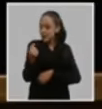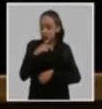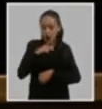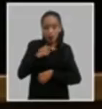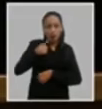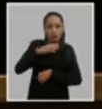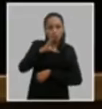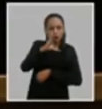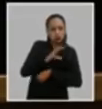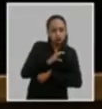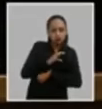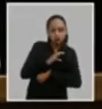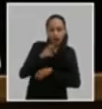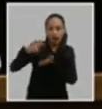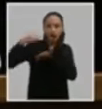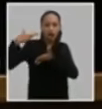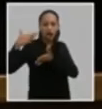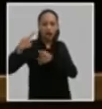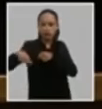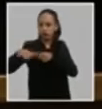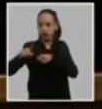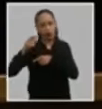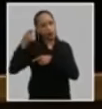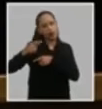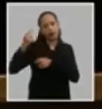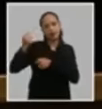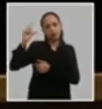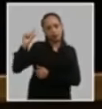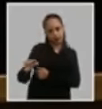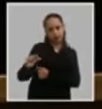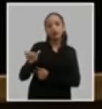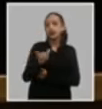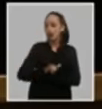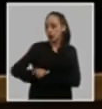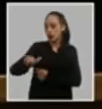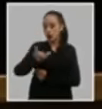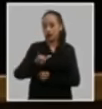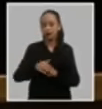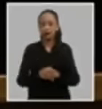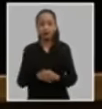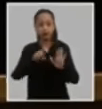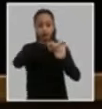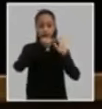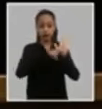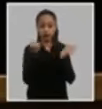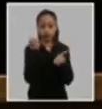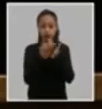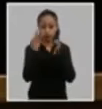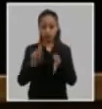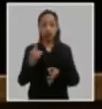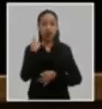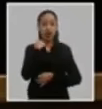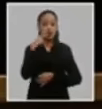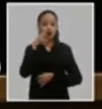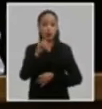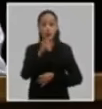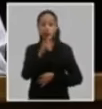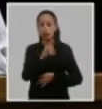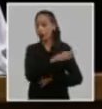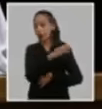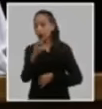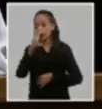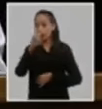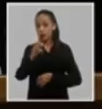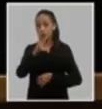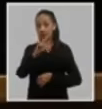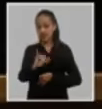los productos y servicios los lineamientos actualizados para el periodo 2021-2026 y lo